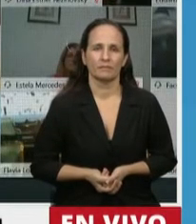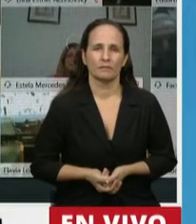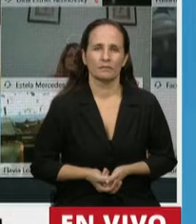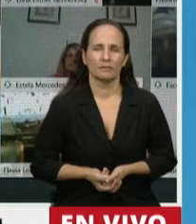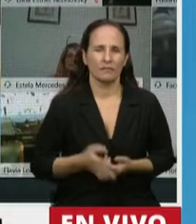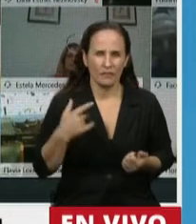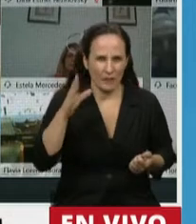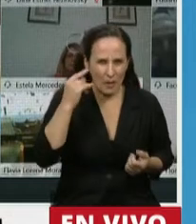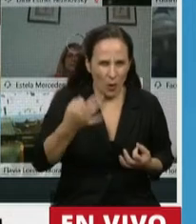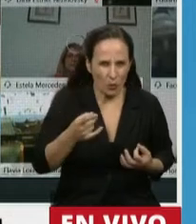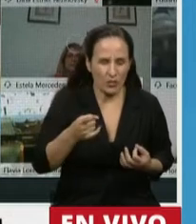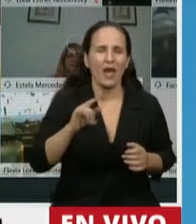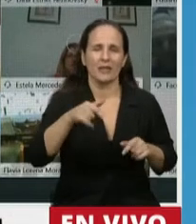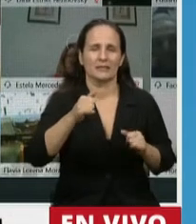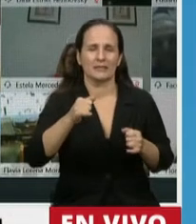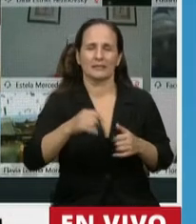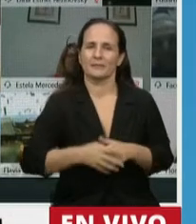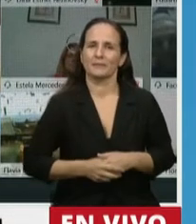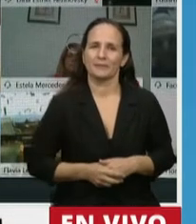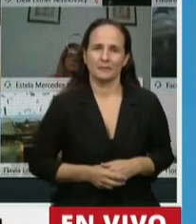¿Me escucha ahí? Ahora sí.